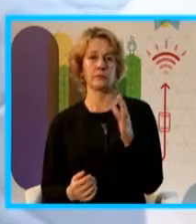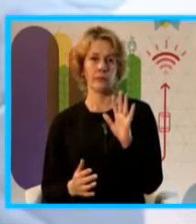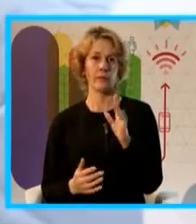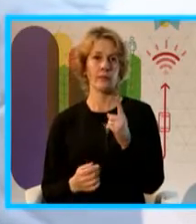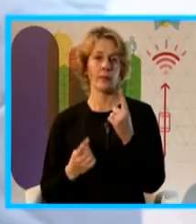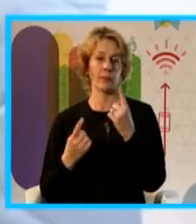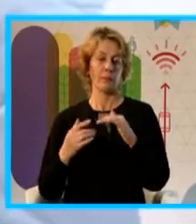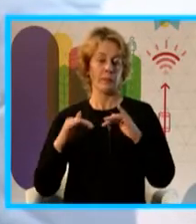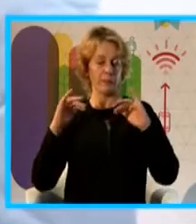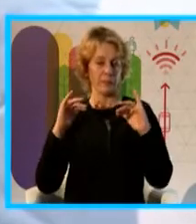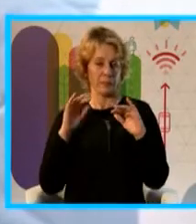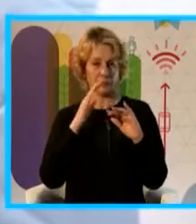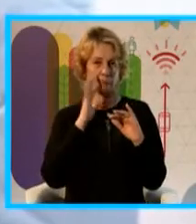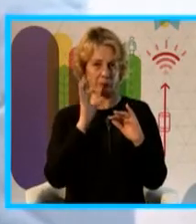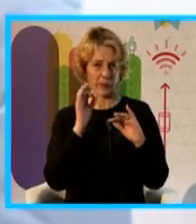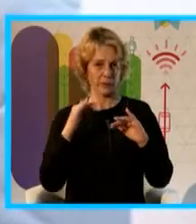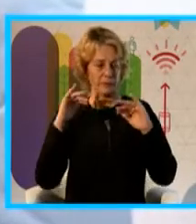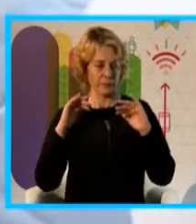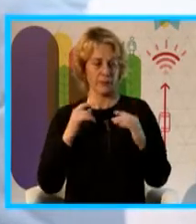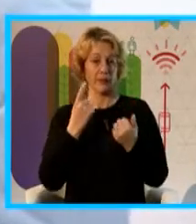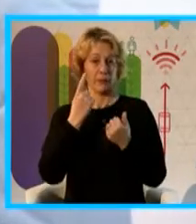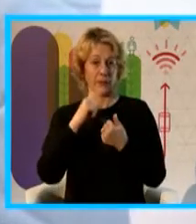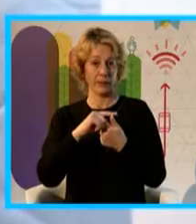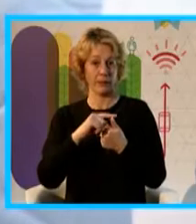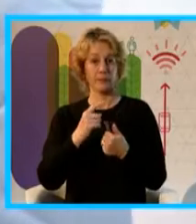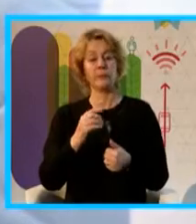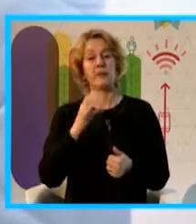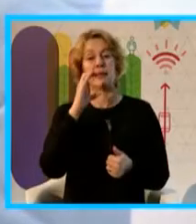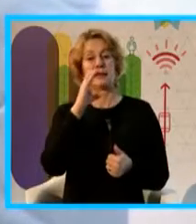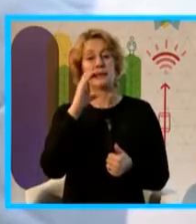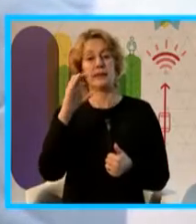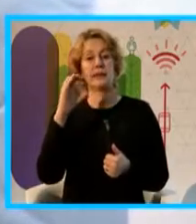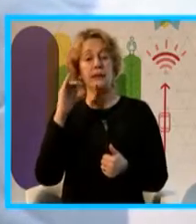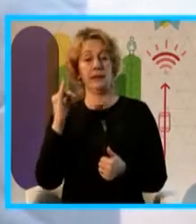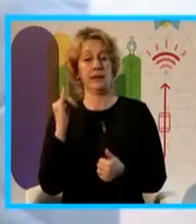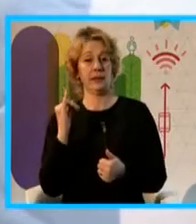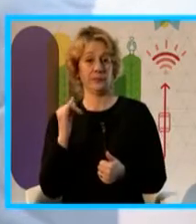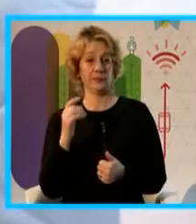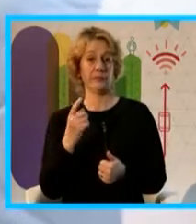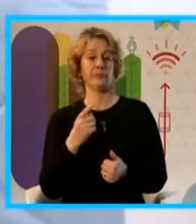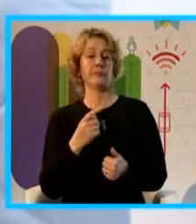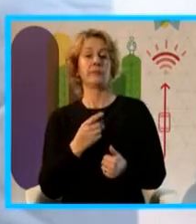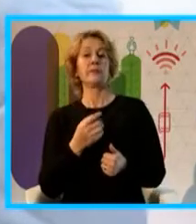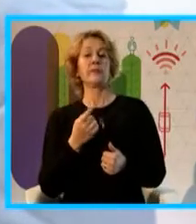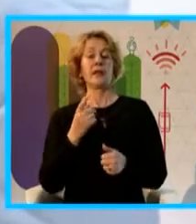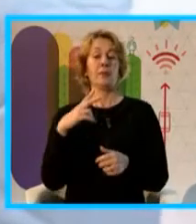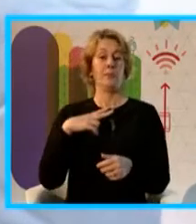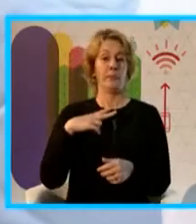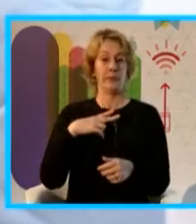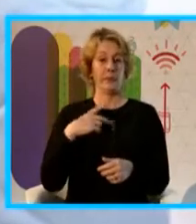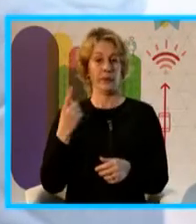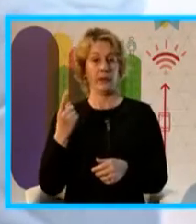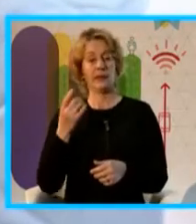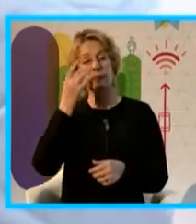aclarar que este piloto tuvo a Ciemsa CCI trabajando como contraparte privada, estaba